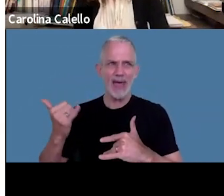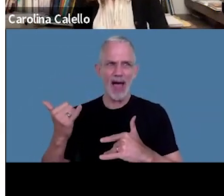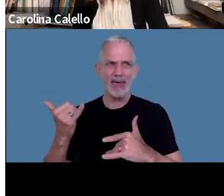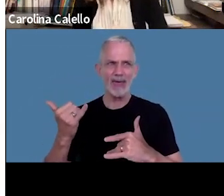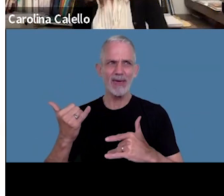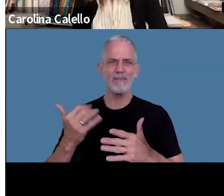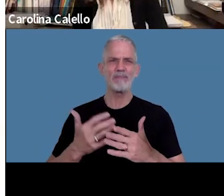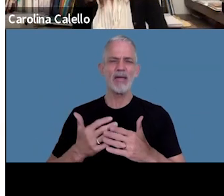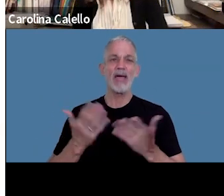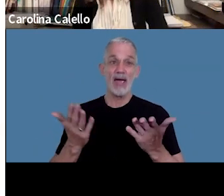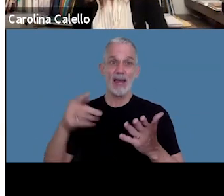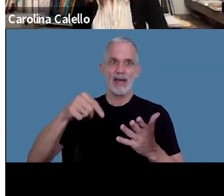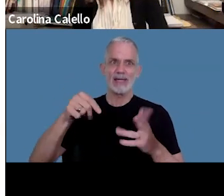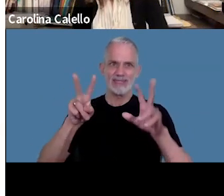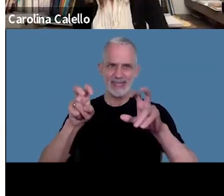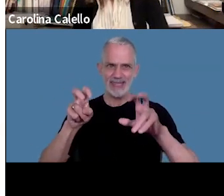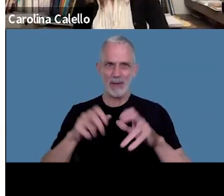en esta materia